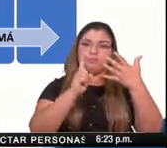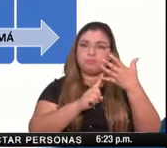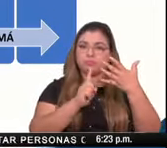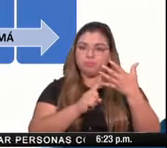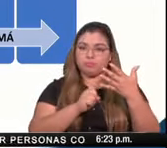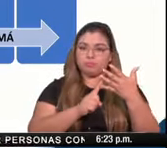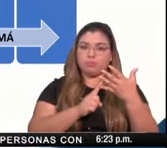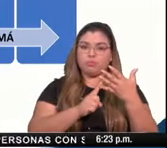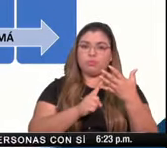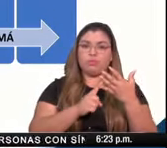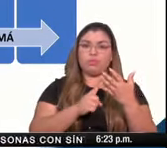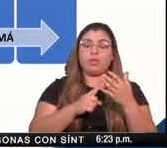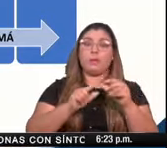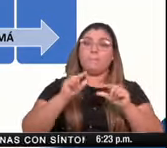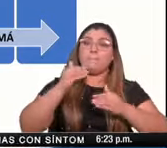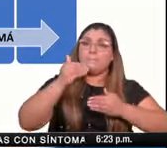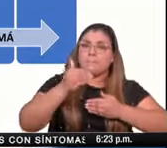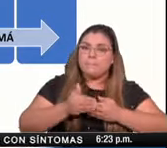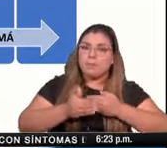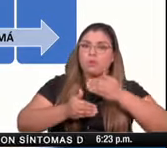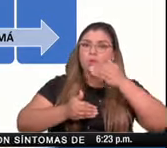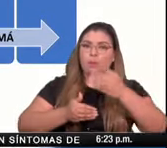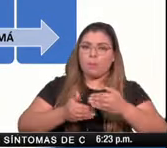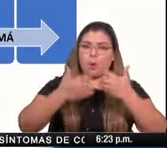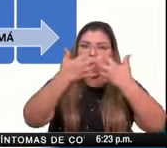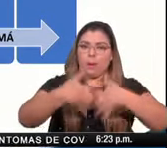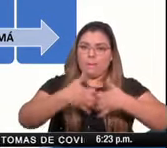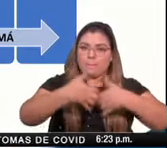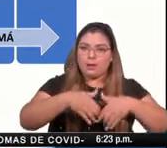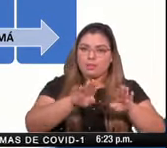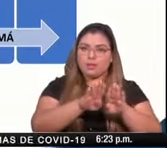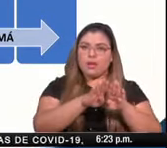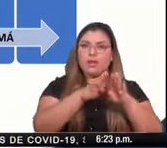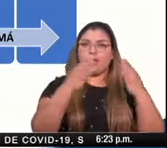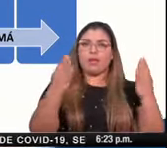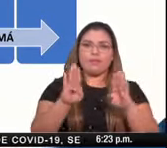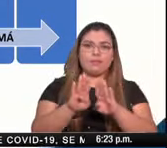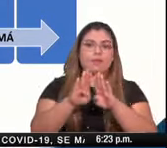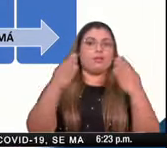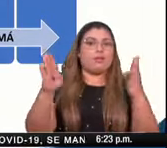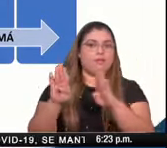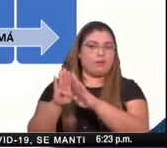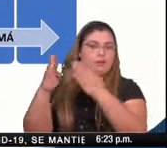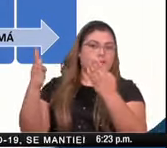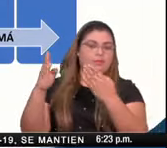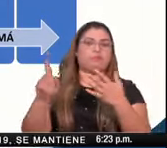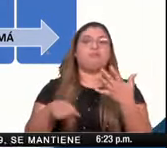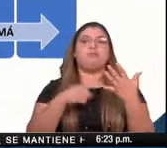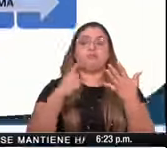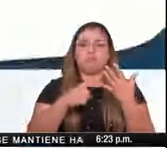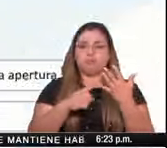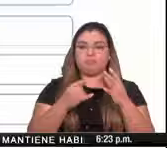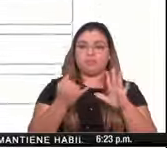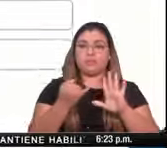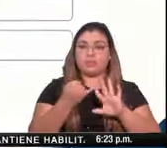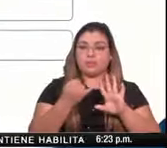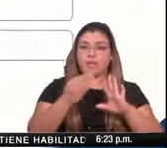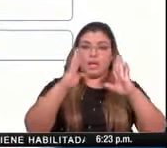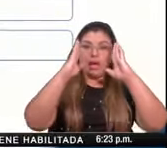el regreso gradual y asimétrico a la normalidad y la atención social